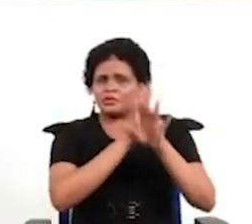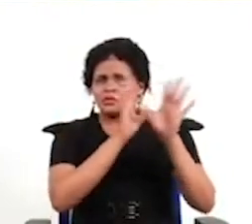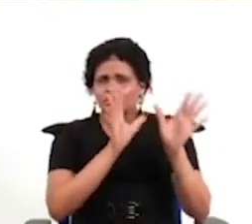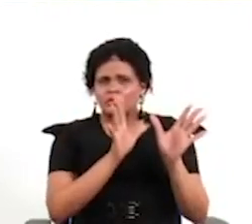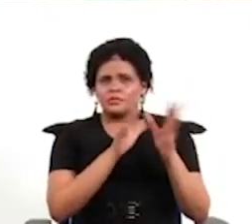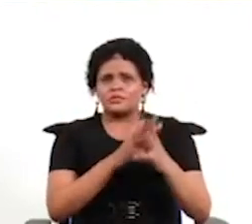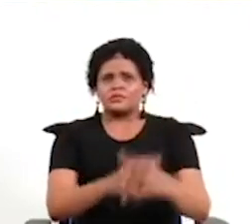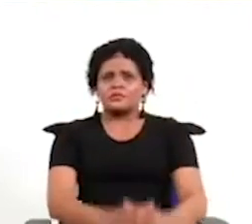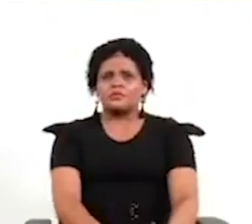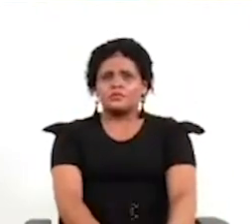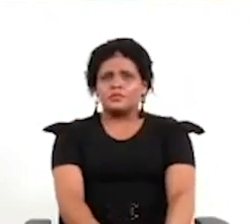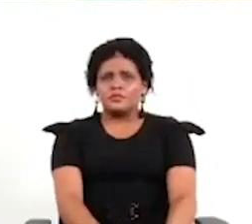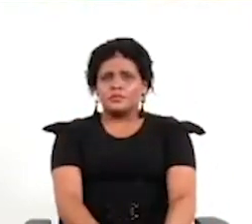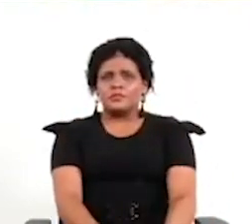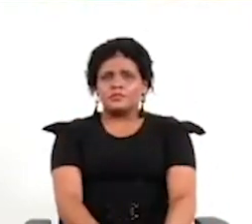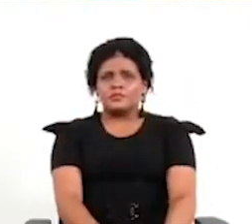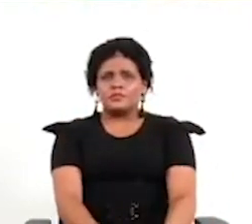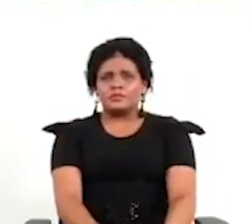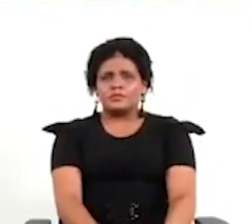el procedimiento